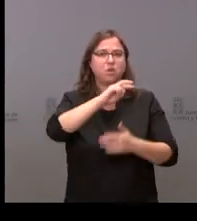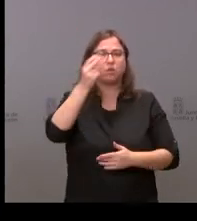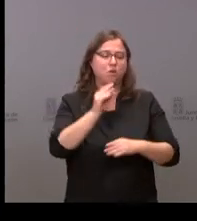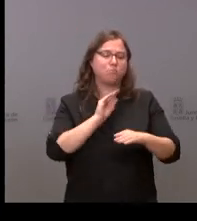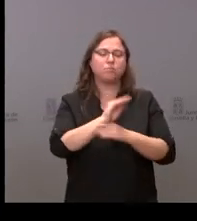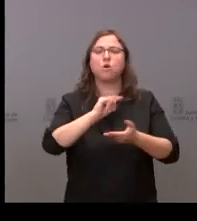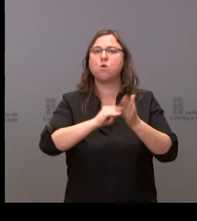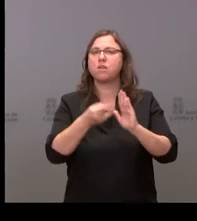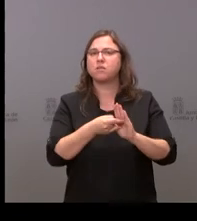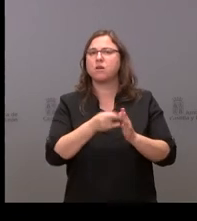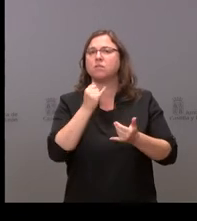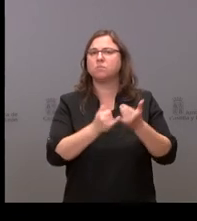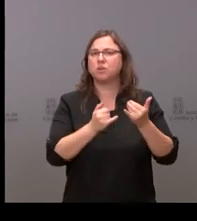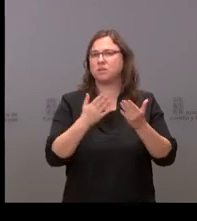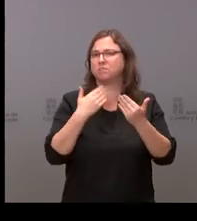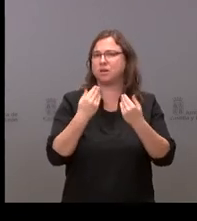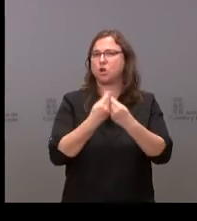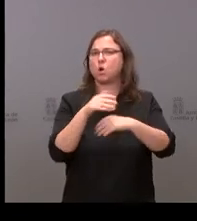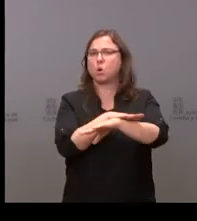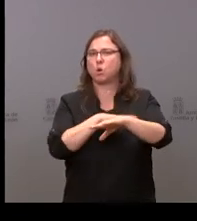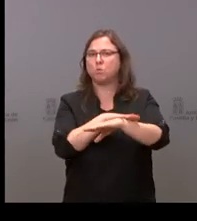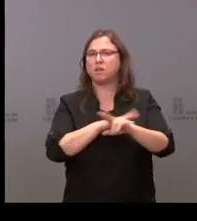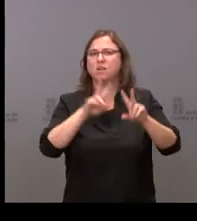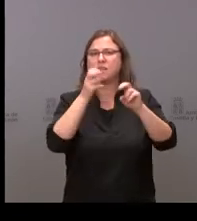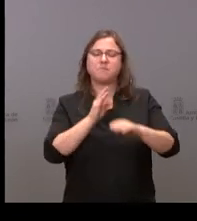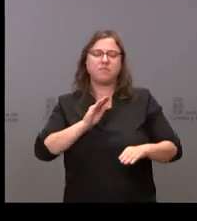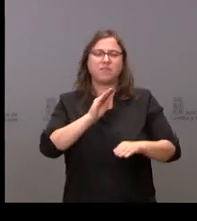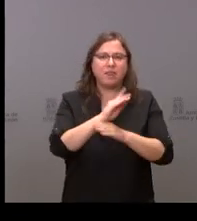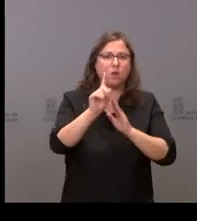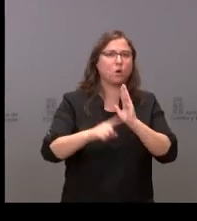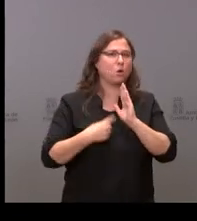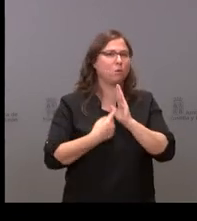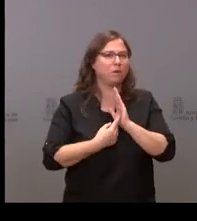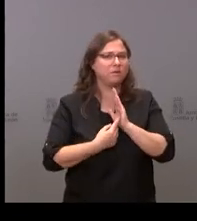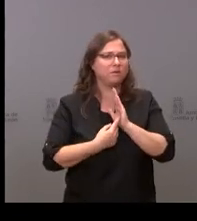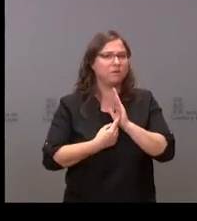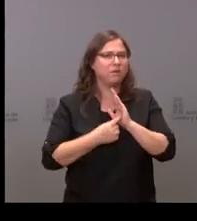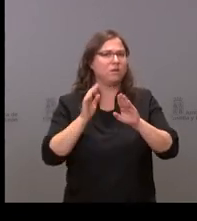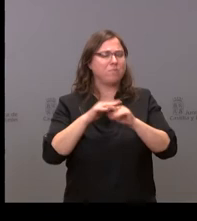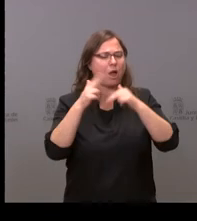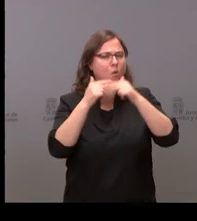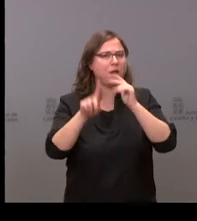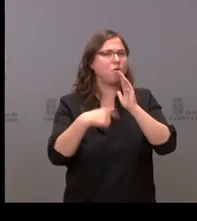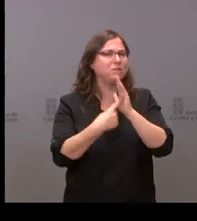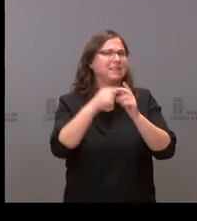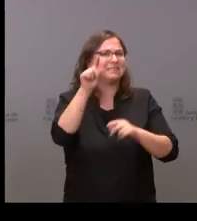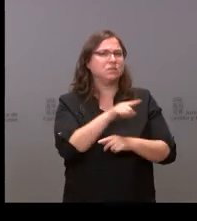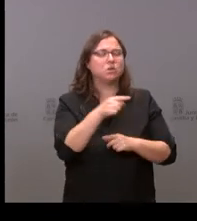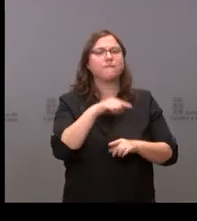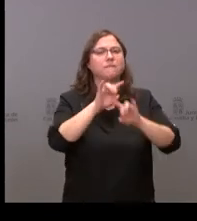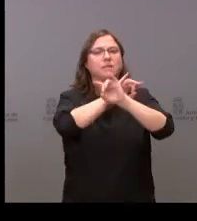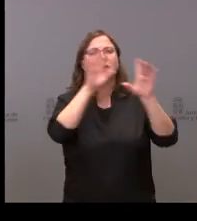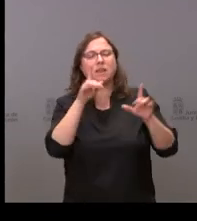proyecto pero tras las palabras del gobierno sobre su idea de financiar al completo pues toda la obra no sé si tiene claro